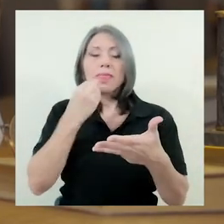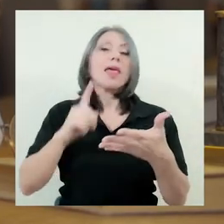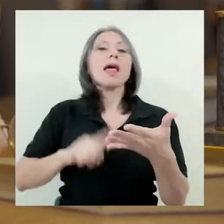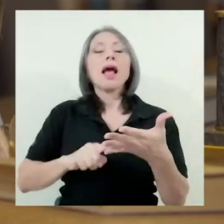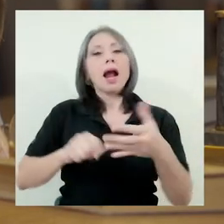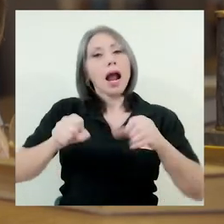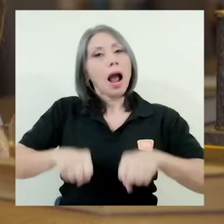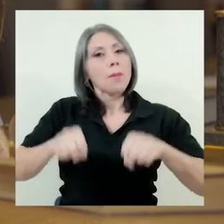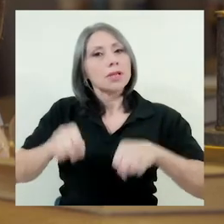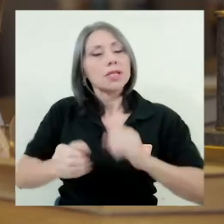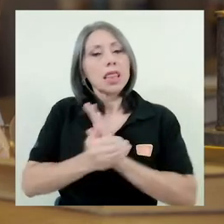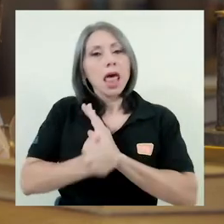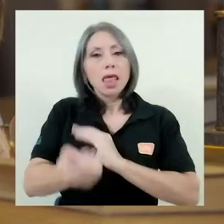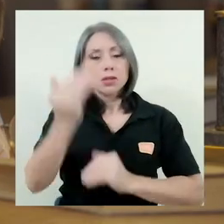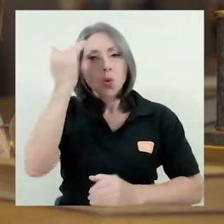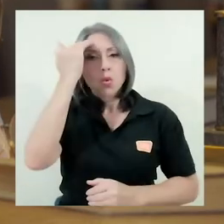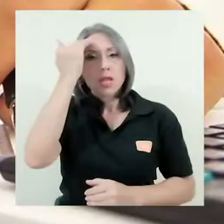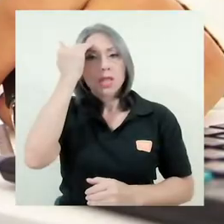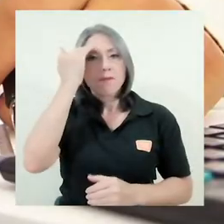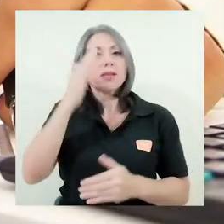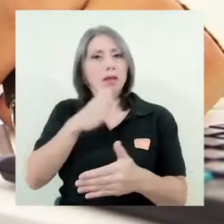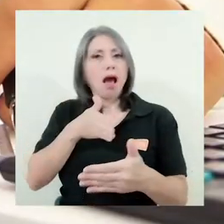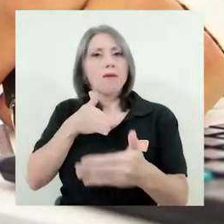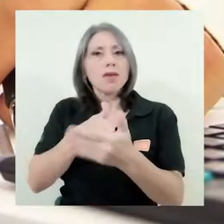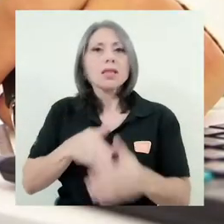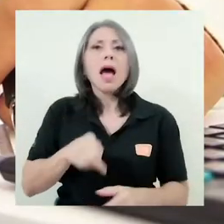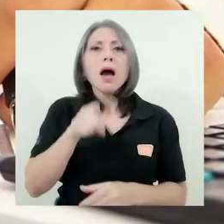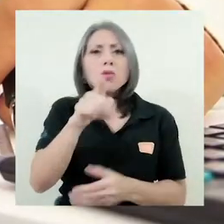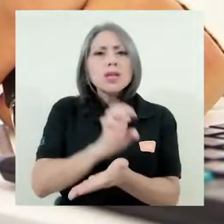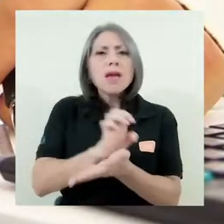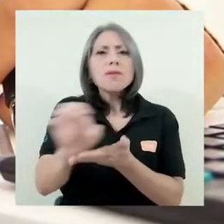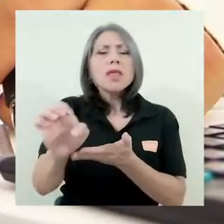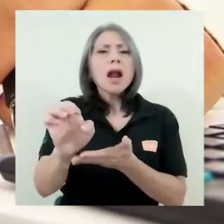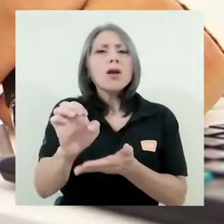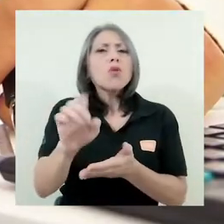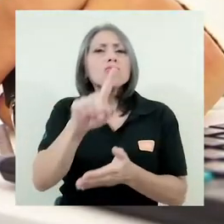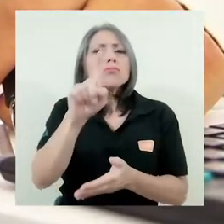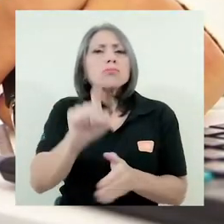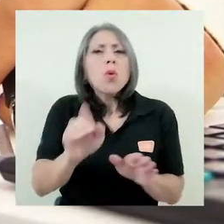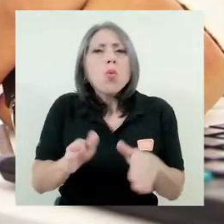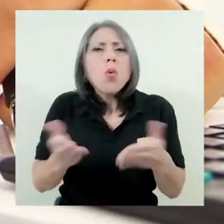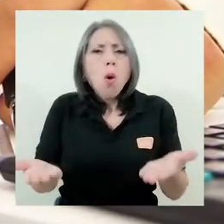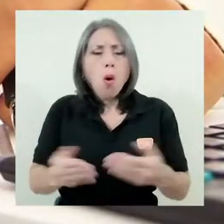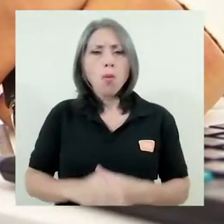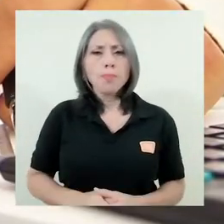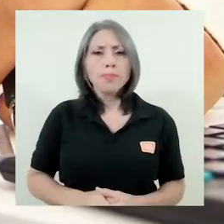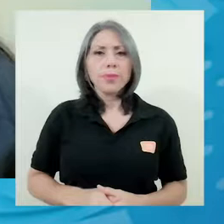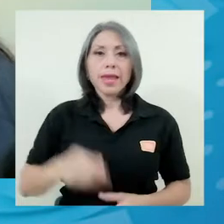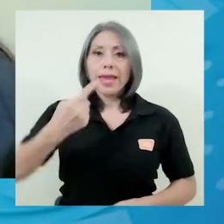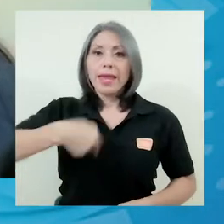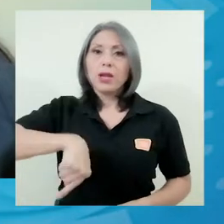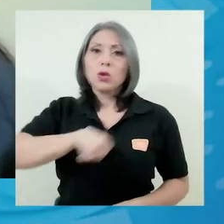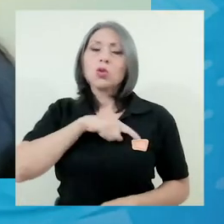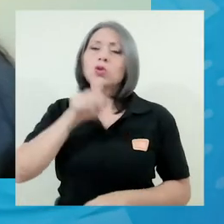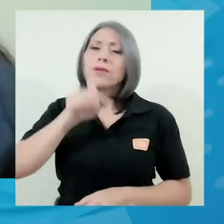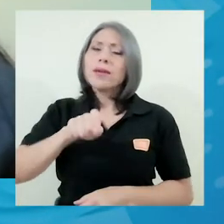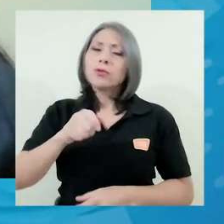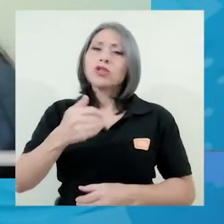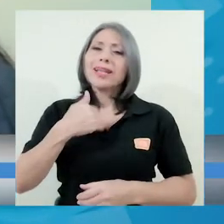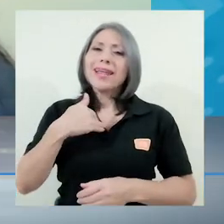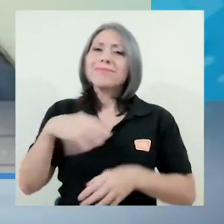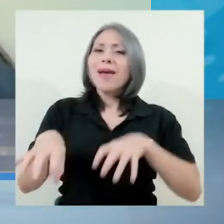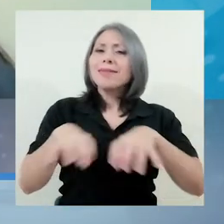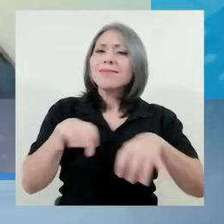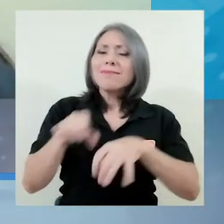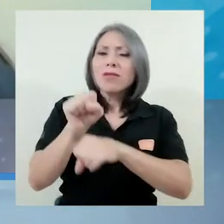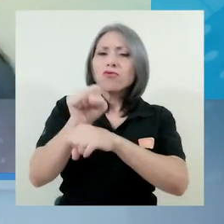las capacidades cognitivas. ¿Qué podría hacer para evitarlo? Que nosotros tengamos una rutina